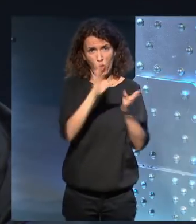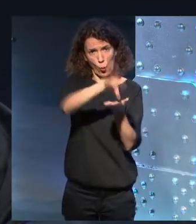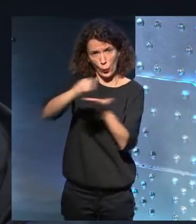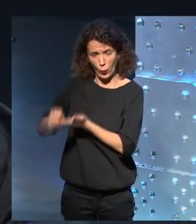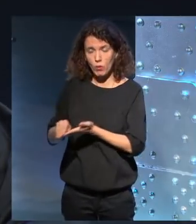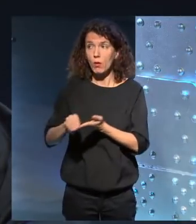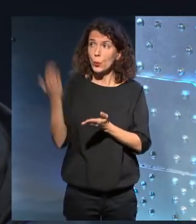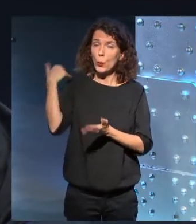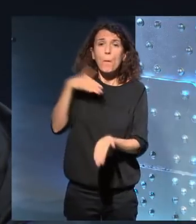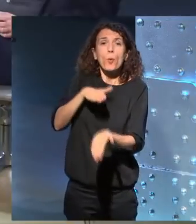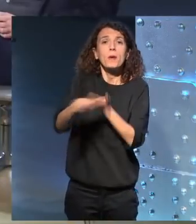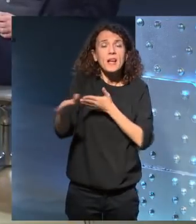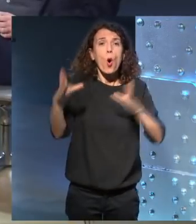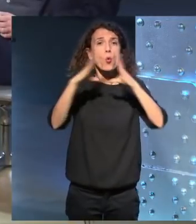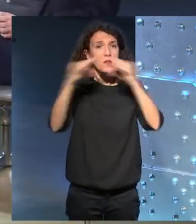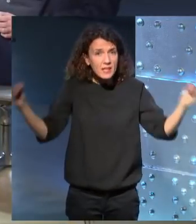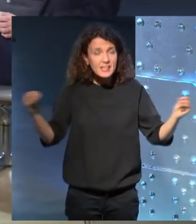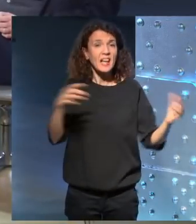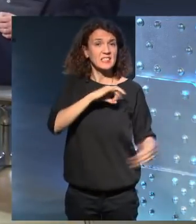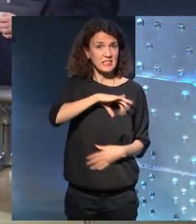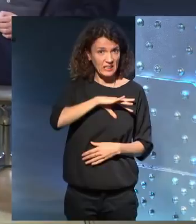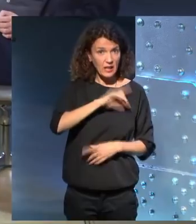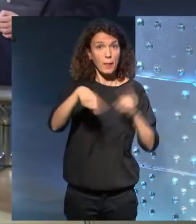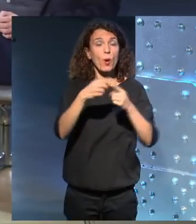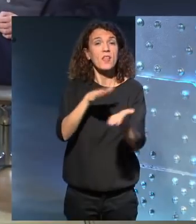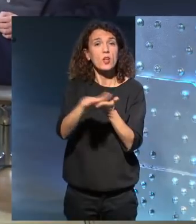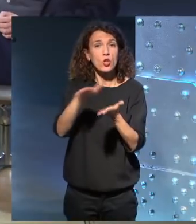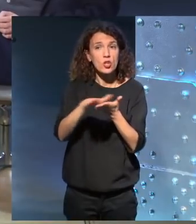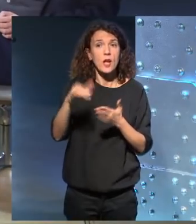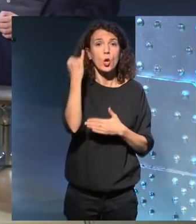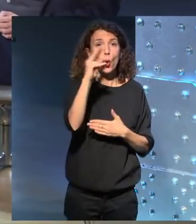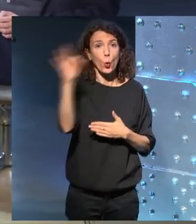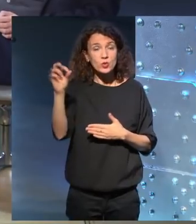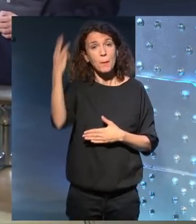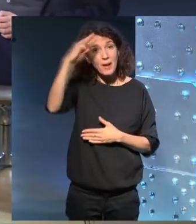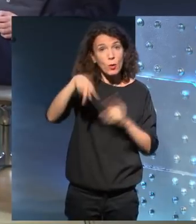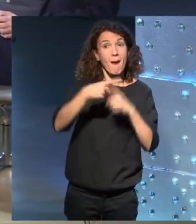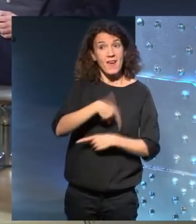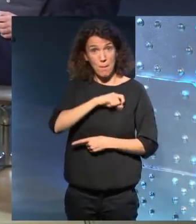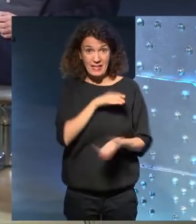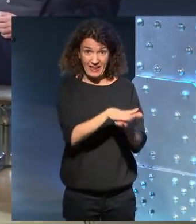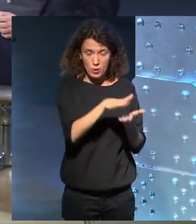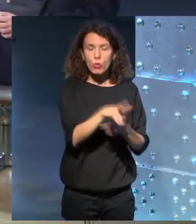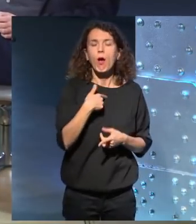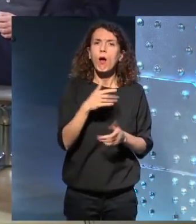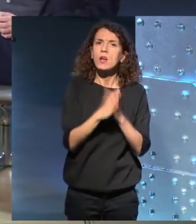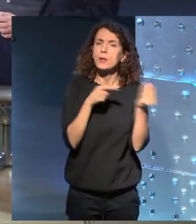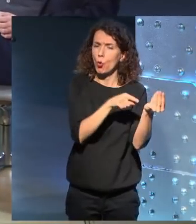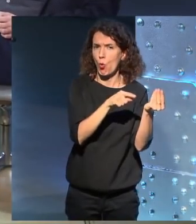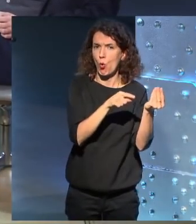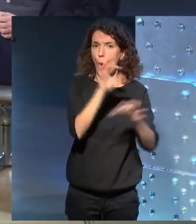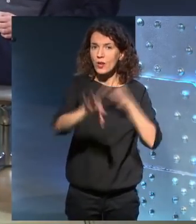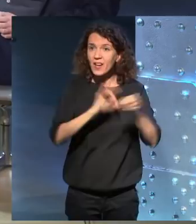la Universidad Diego Portales en Chile y luego la editorial JUS en México y en España, que por cierto es un libro